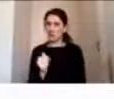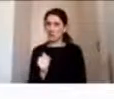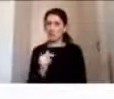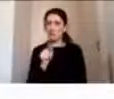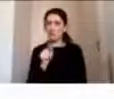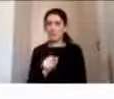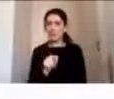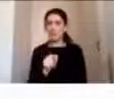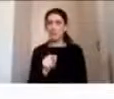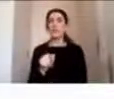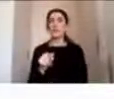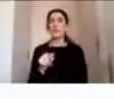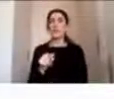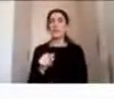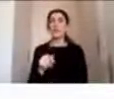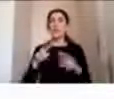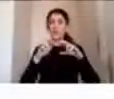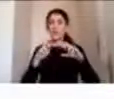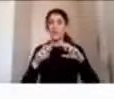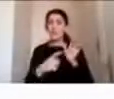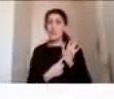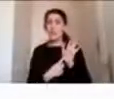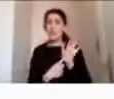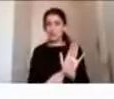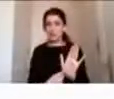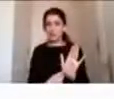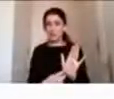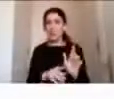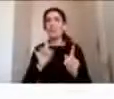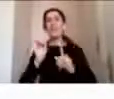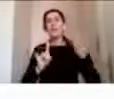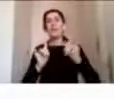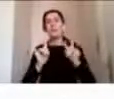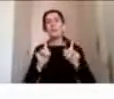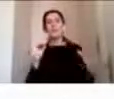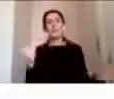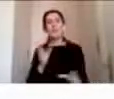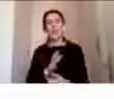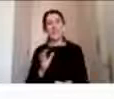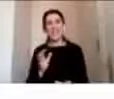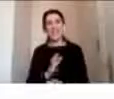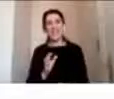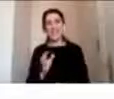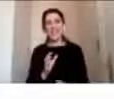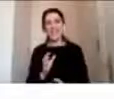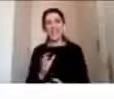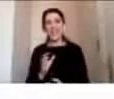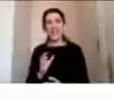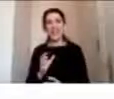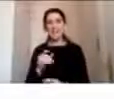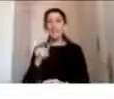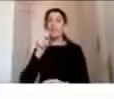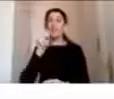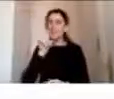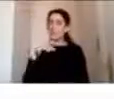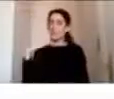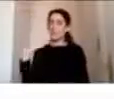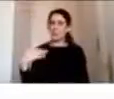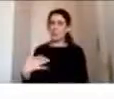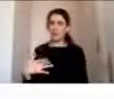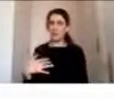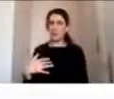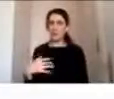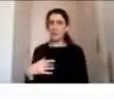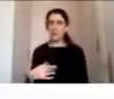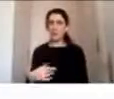residuales dependiendo de la severidad y desde ahí entonces la relevancia de este punto las manifestaciones